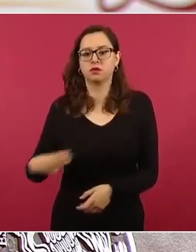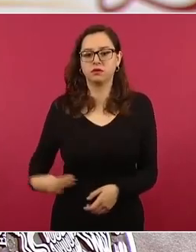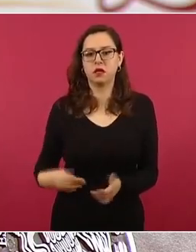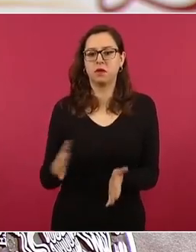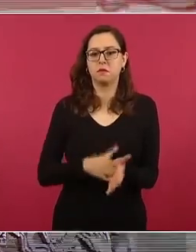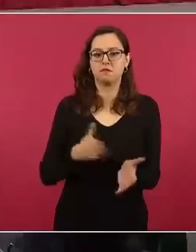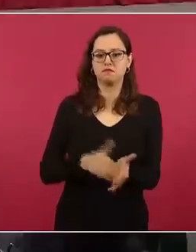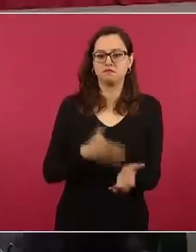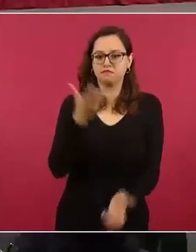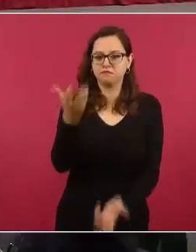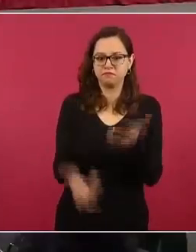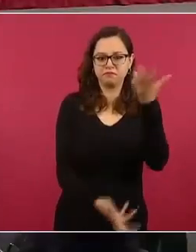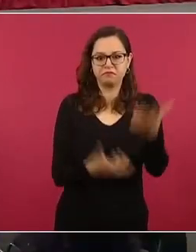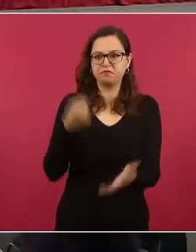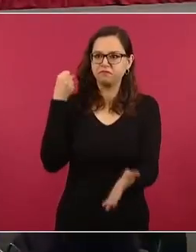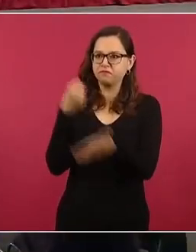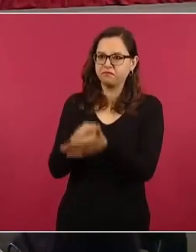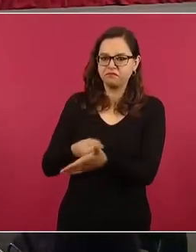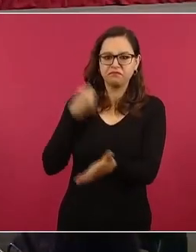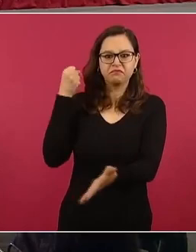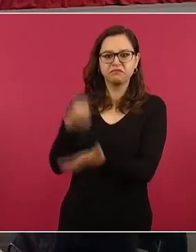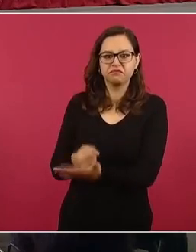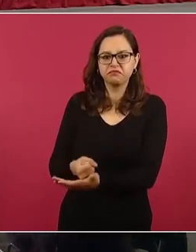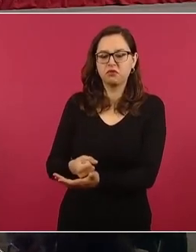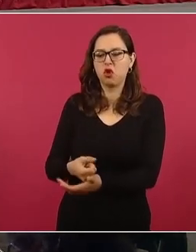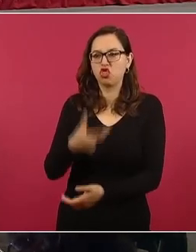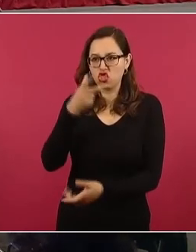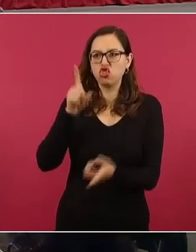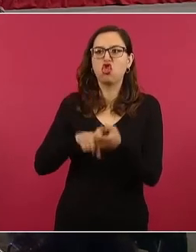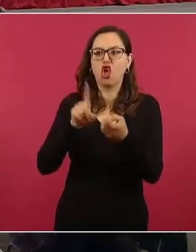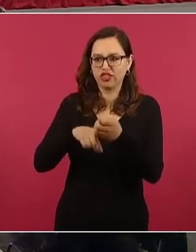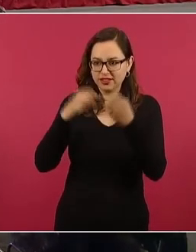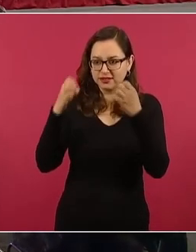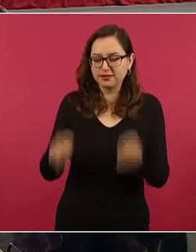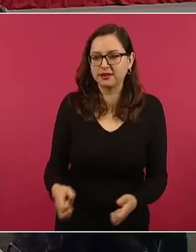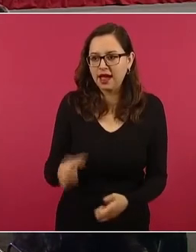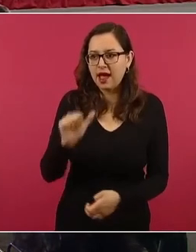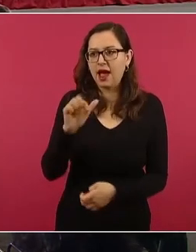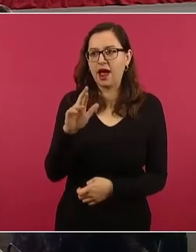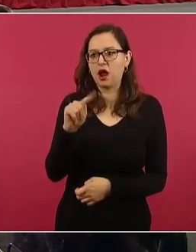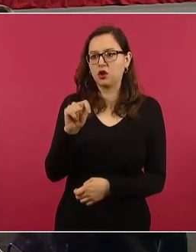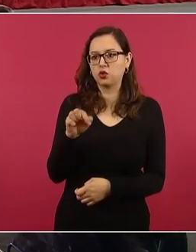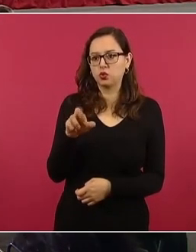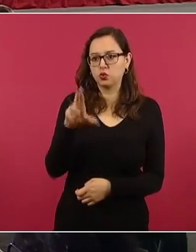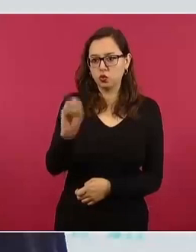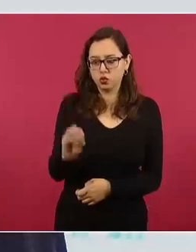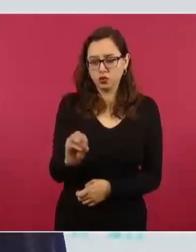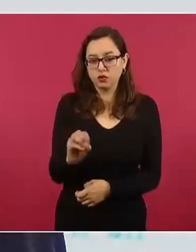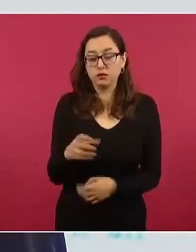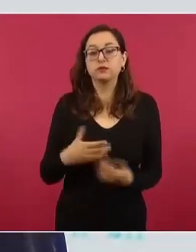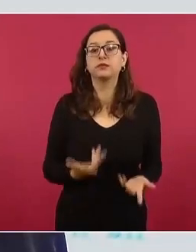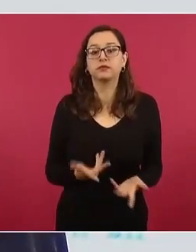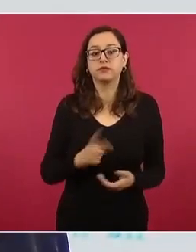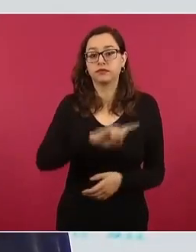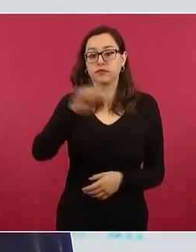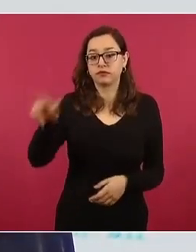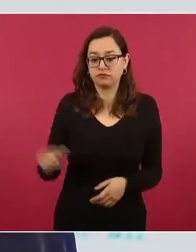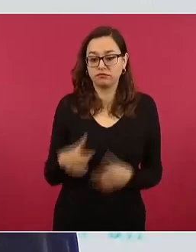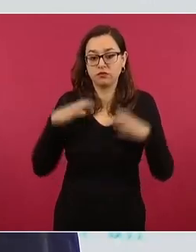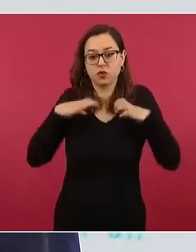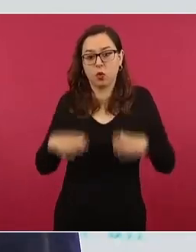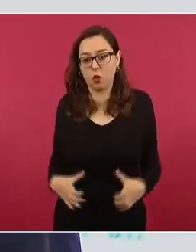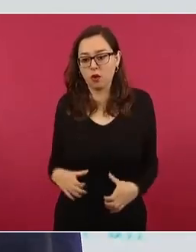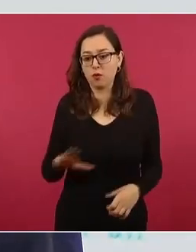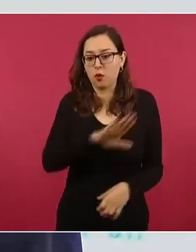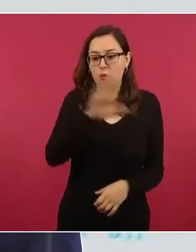finalmente apareció asesinado y ese homicidio se le atribuye al entonces presidente municipal José Luis Abarca,